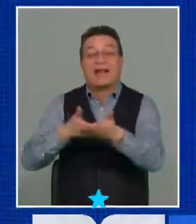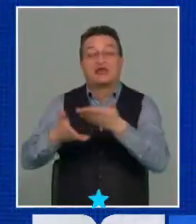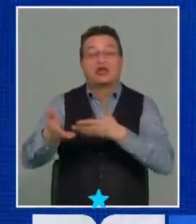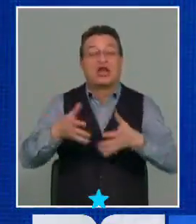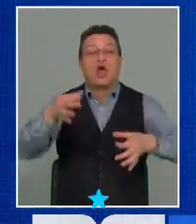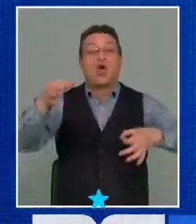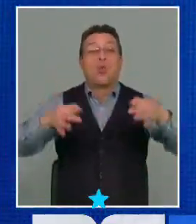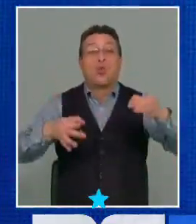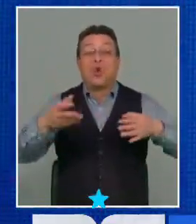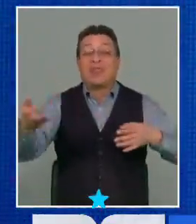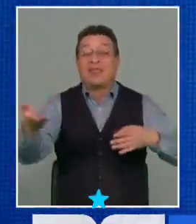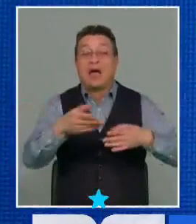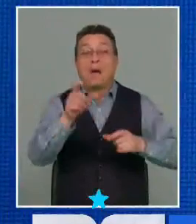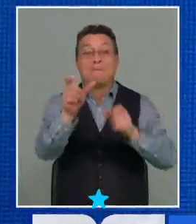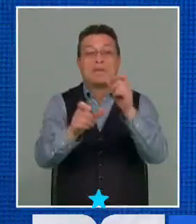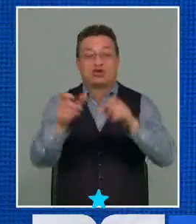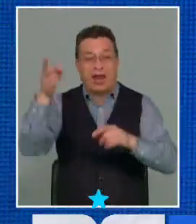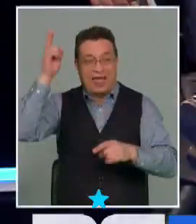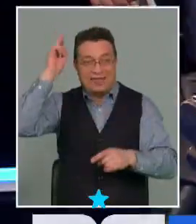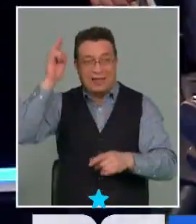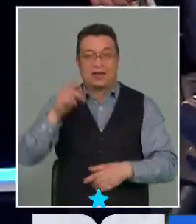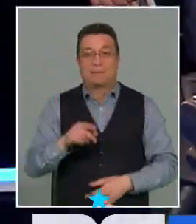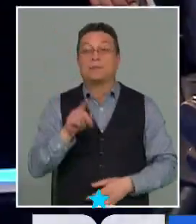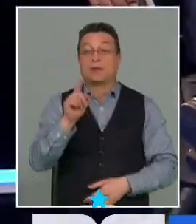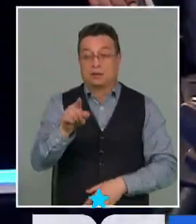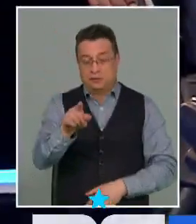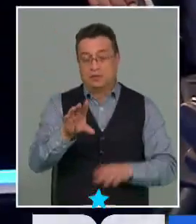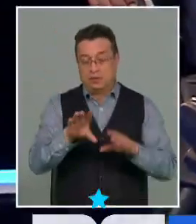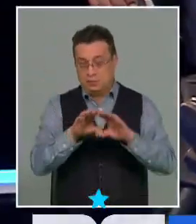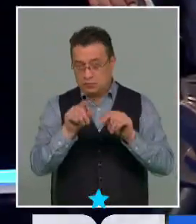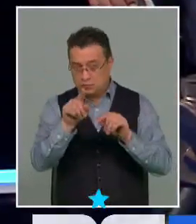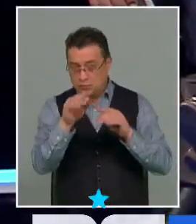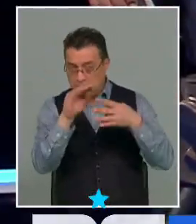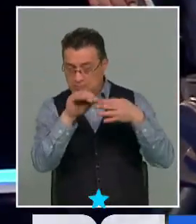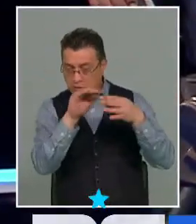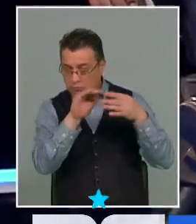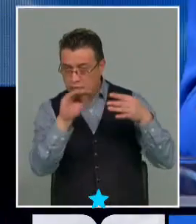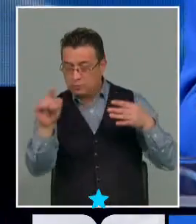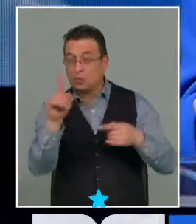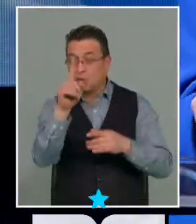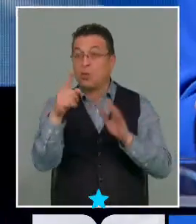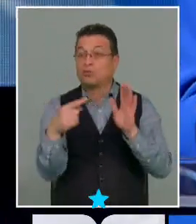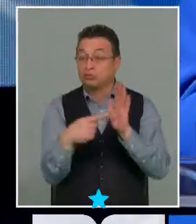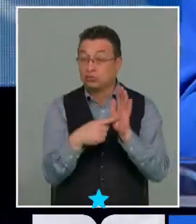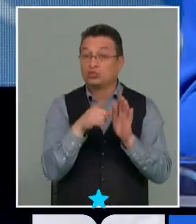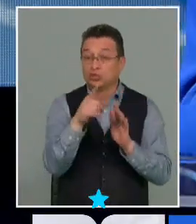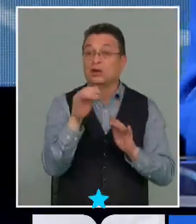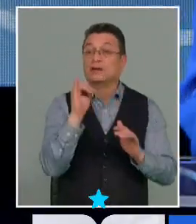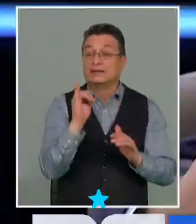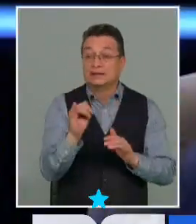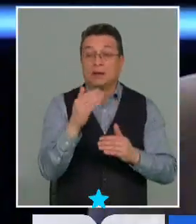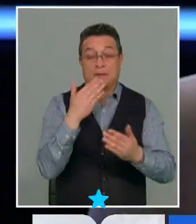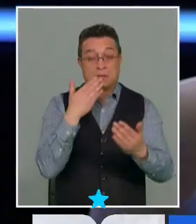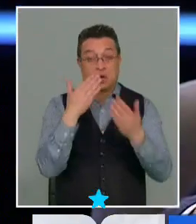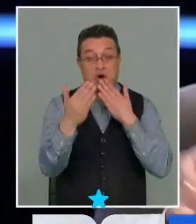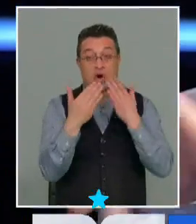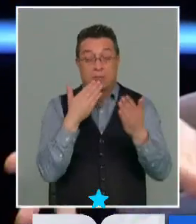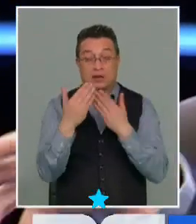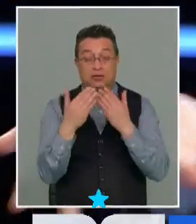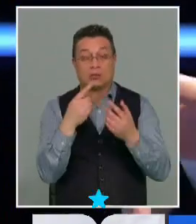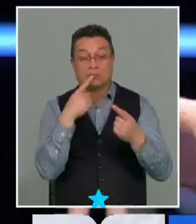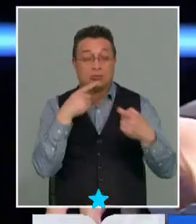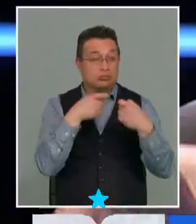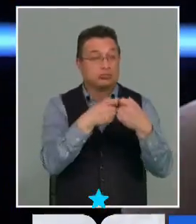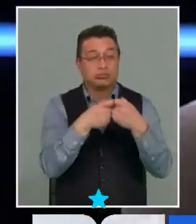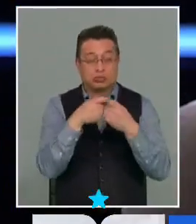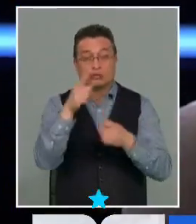producidas entre personas indígenas déjeme seguir en esa línea otorgando un punto que también ha estado en la conversación en la discusión y me